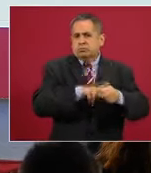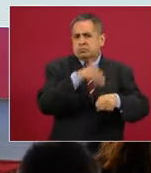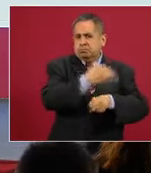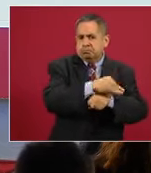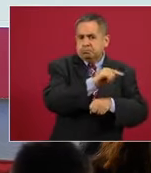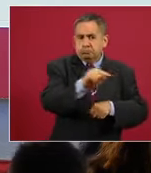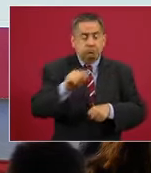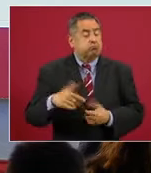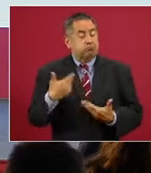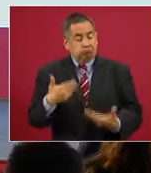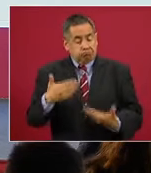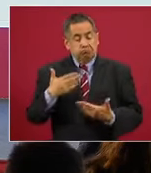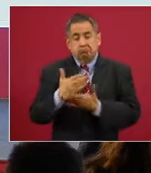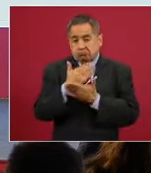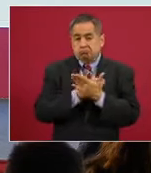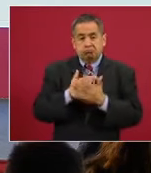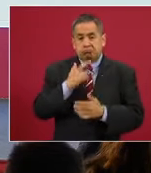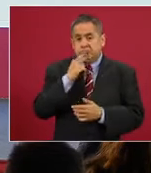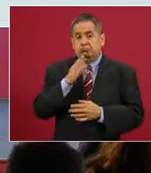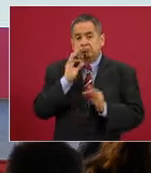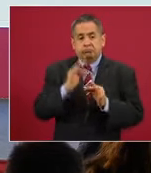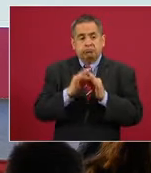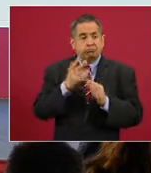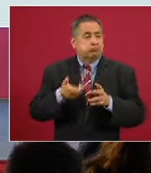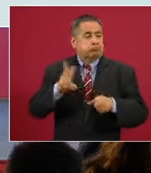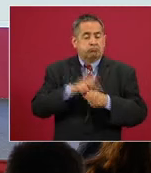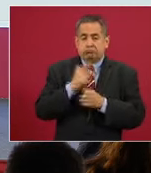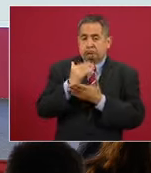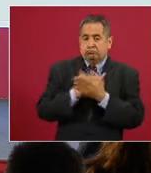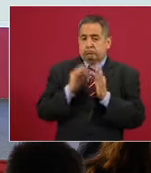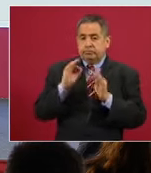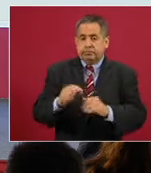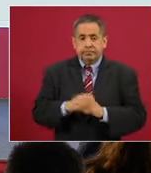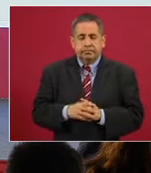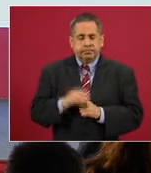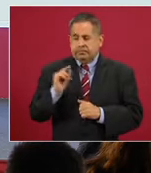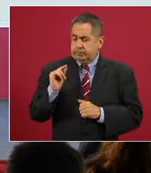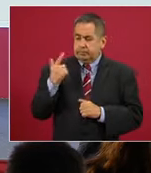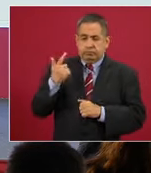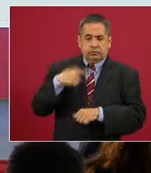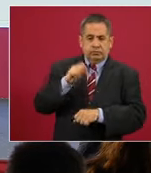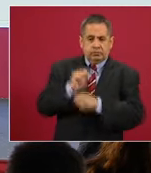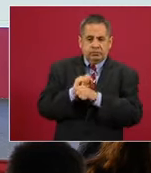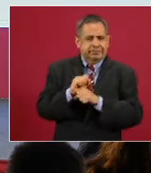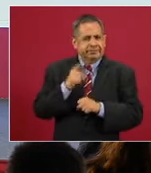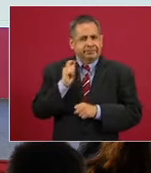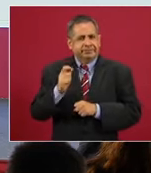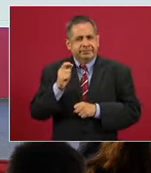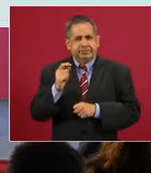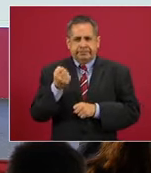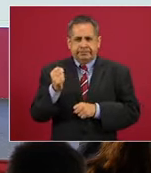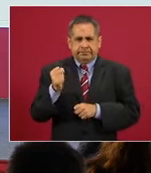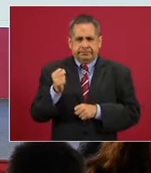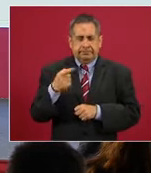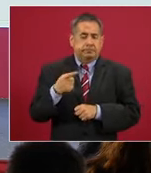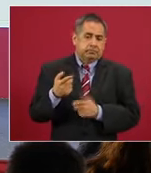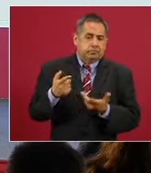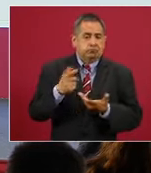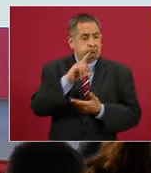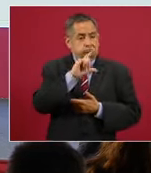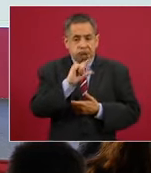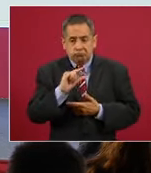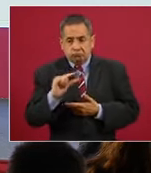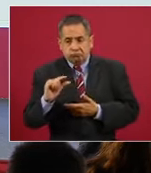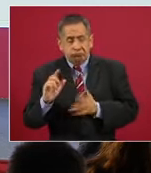ha tenido una reducción sostenida de la ocupación hospitalaria. Quizá en la última semana, la más reciente, la de septiembre, menor